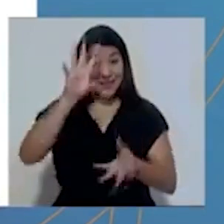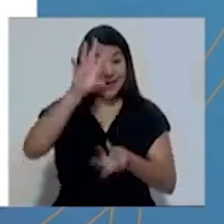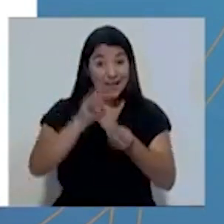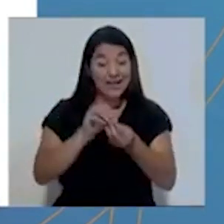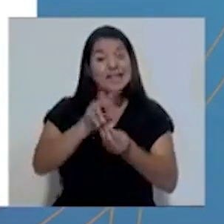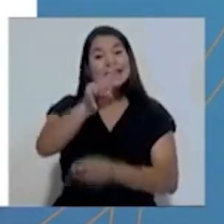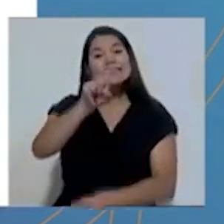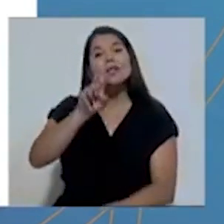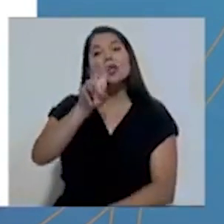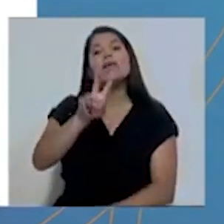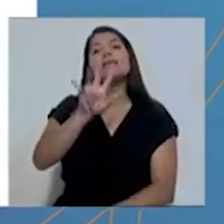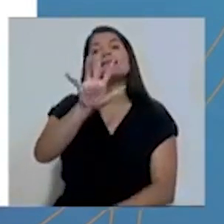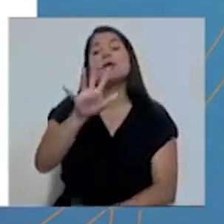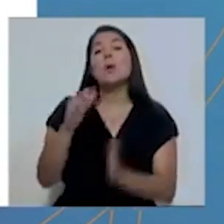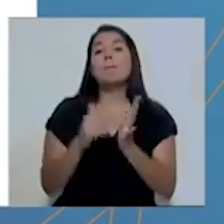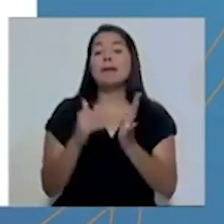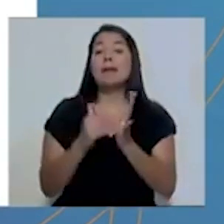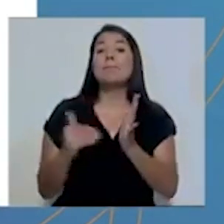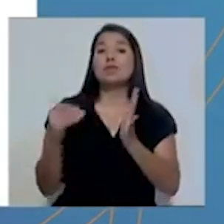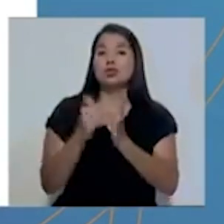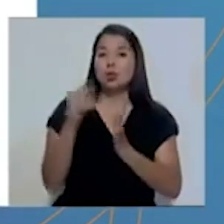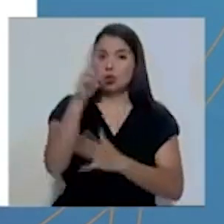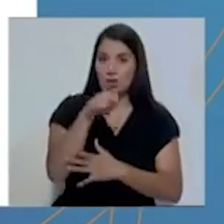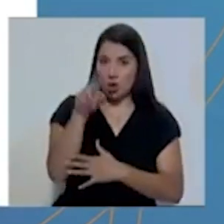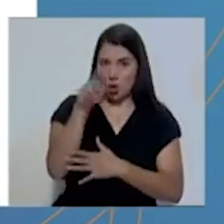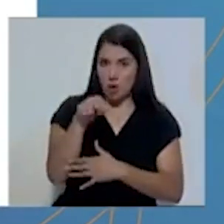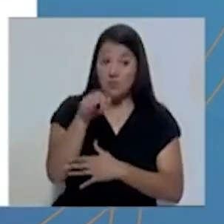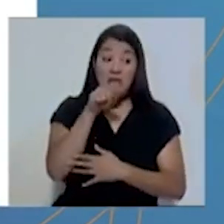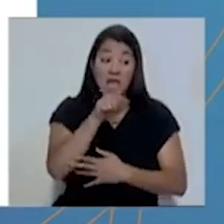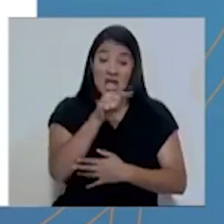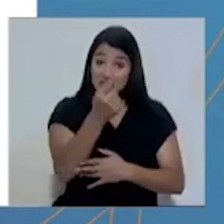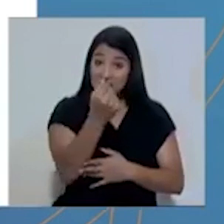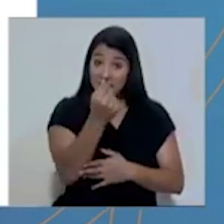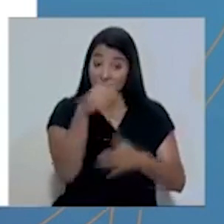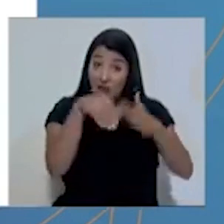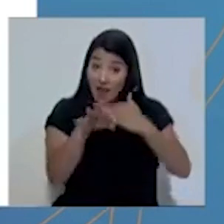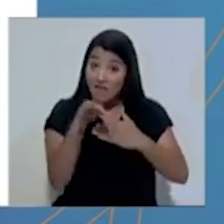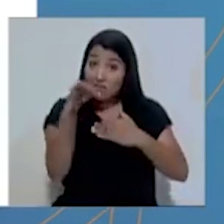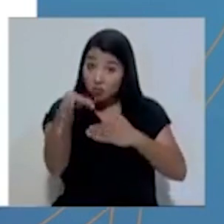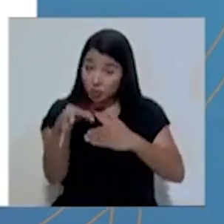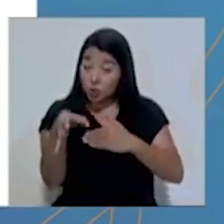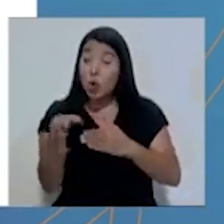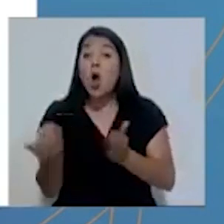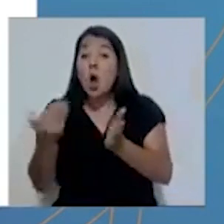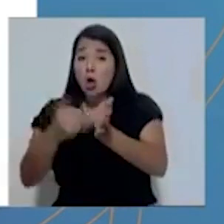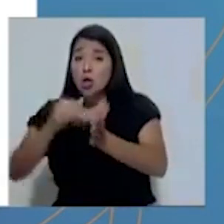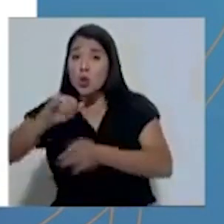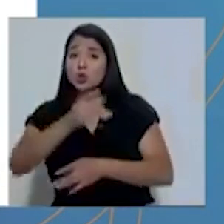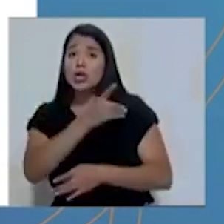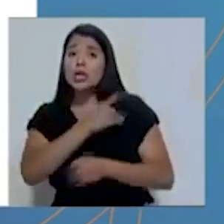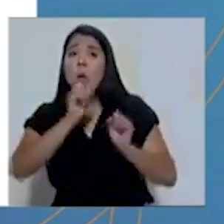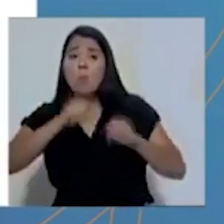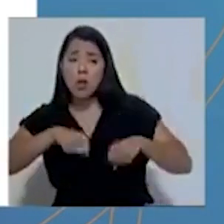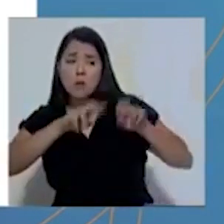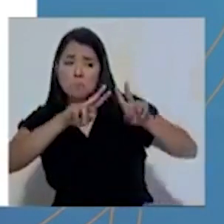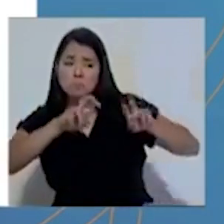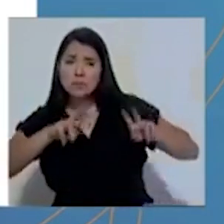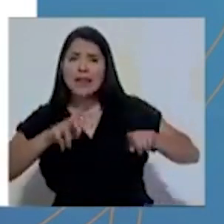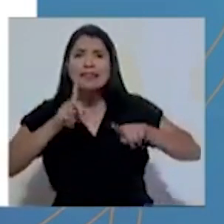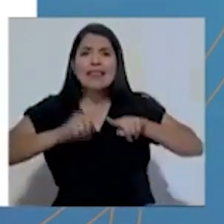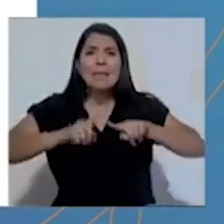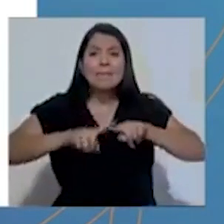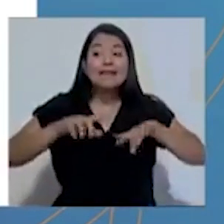millones de colones. Este monto podría a futuro nuevamente ser revisado por la junta directiva según el